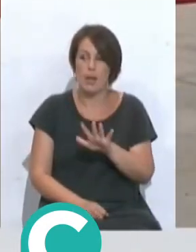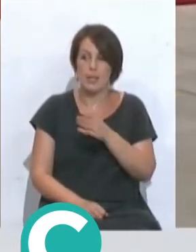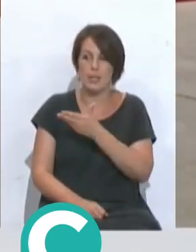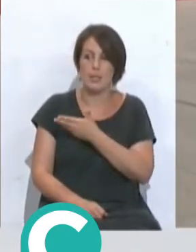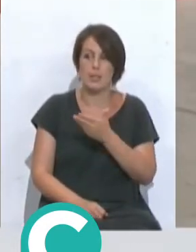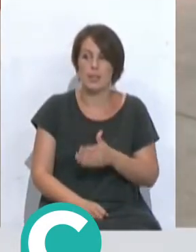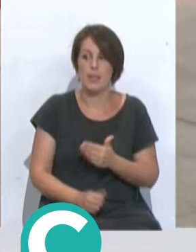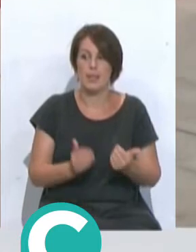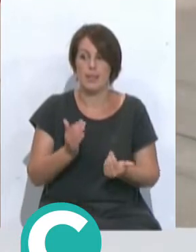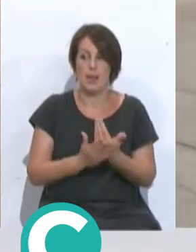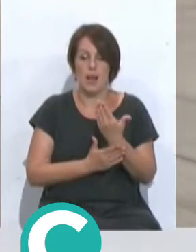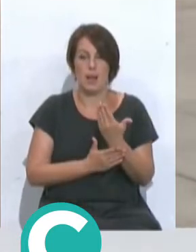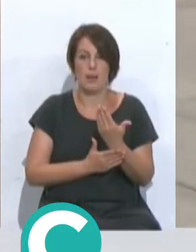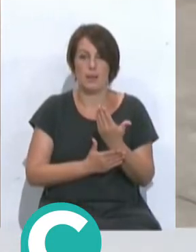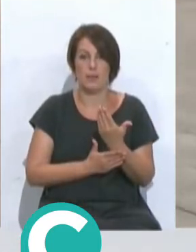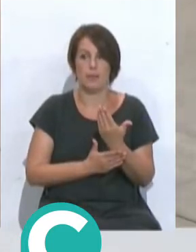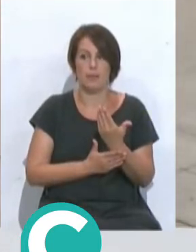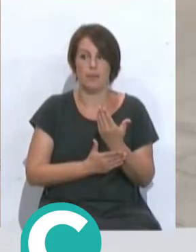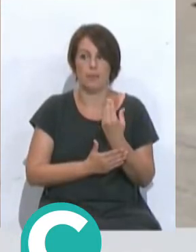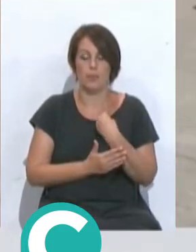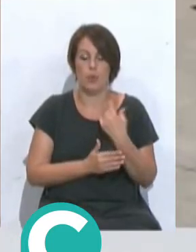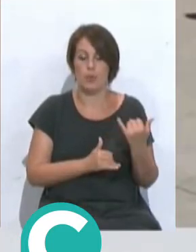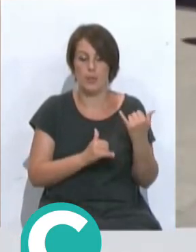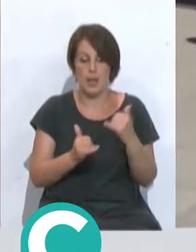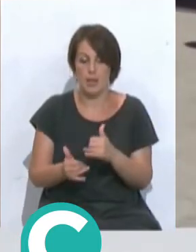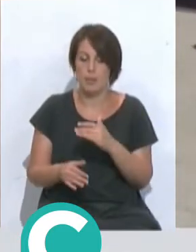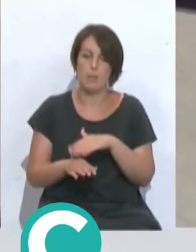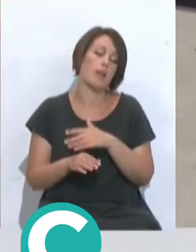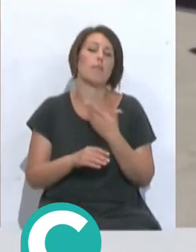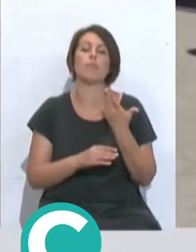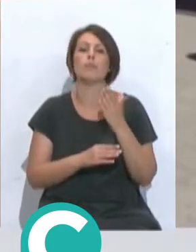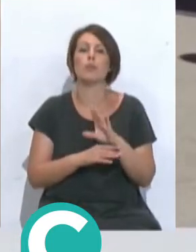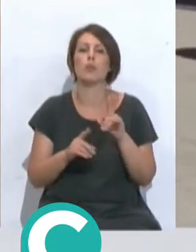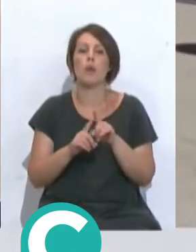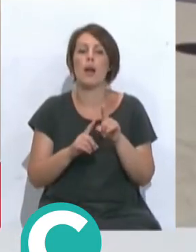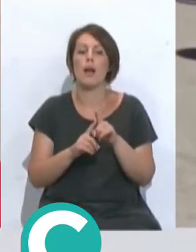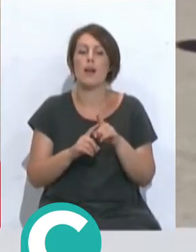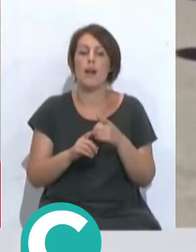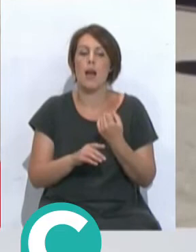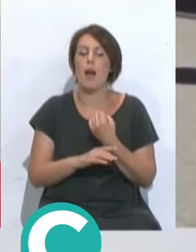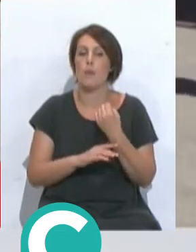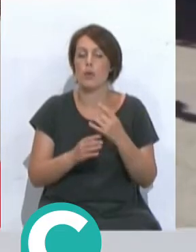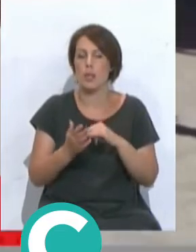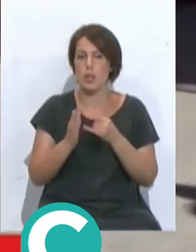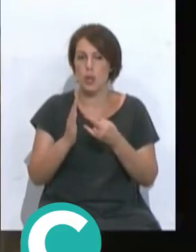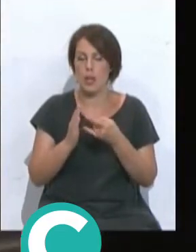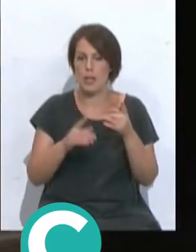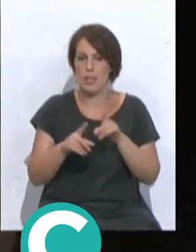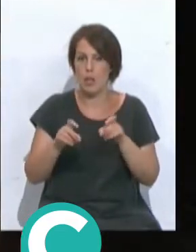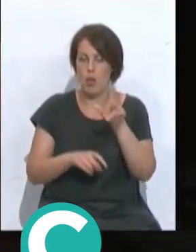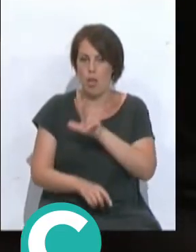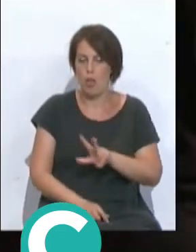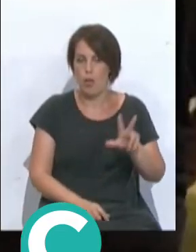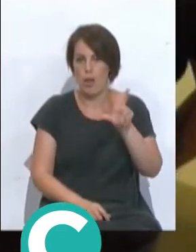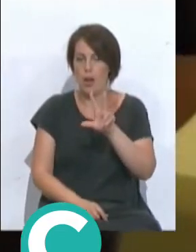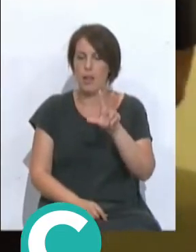día en el que llegáis para ser presentados como staff técnico de la selección nacional.